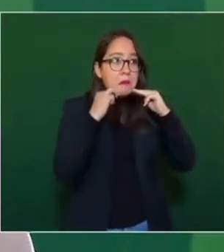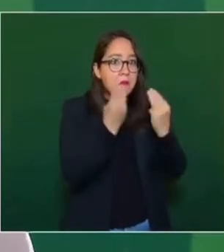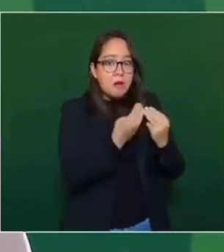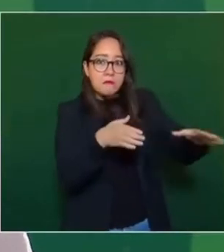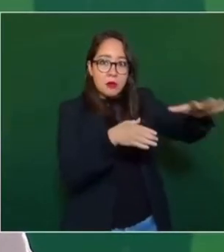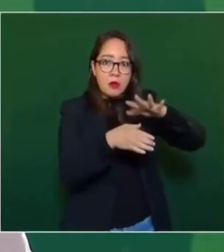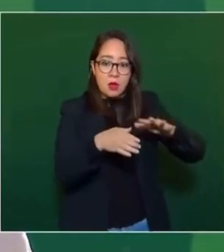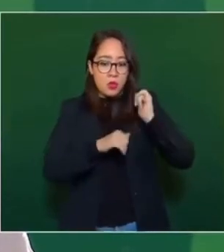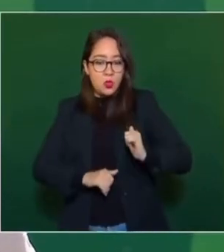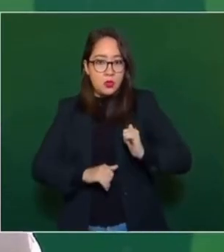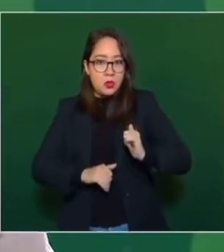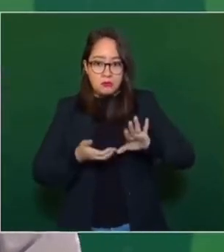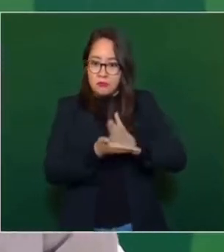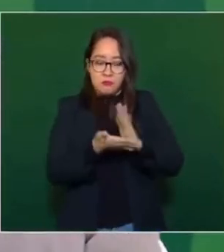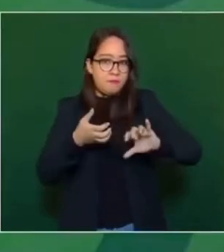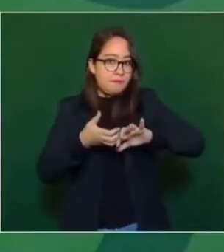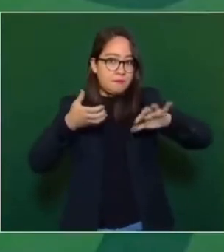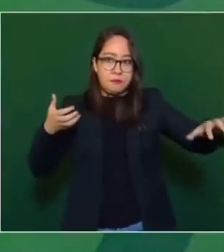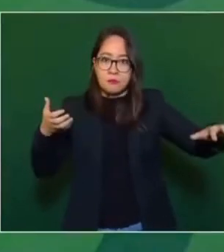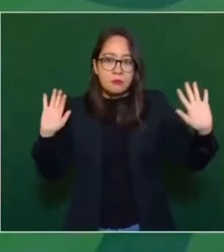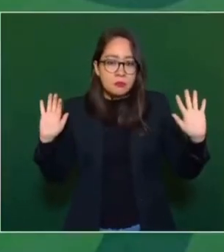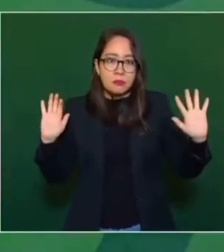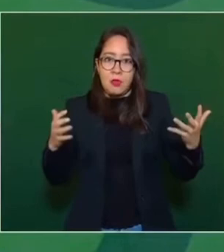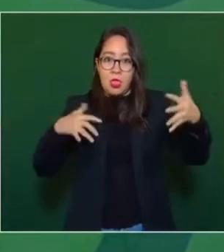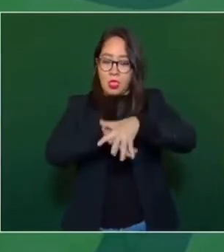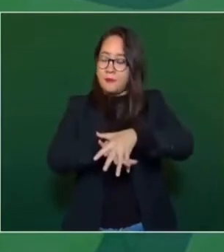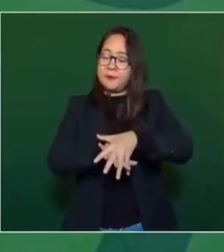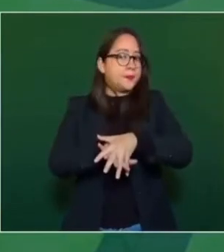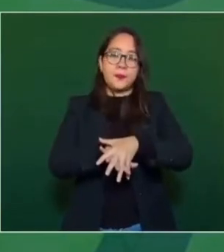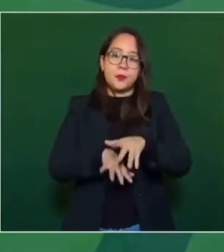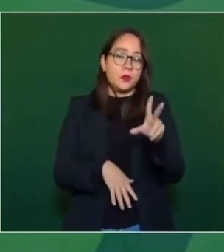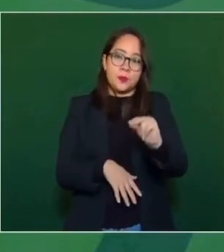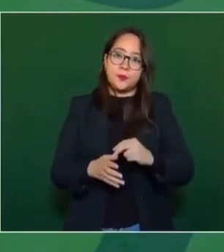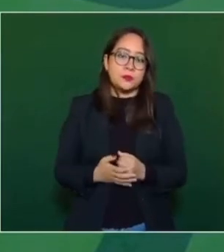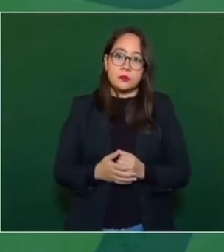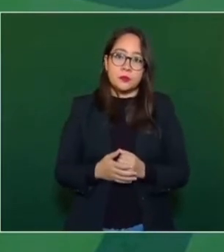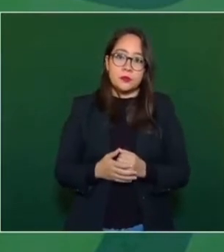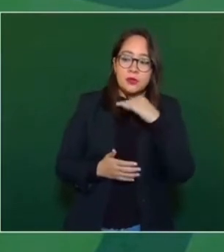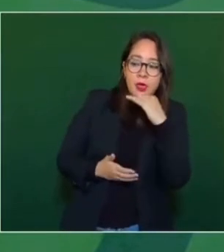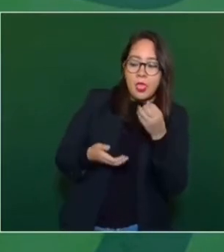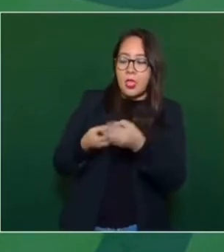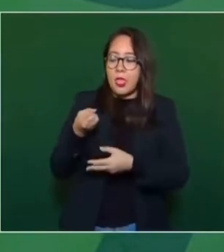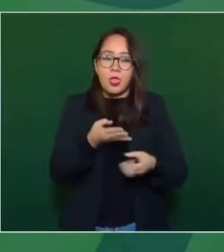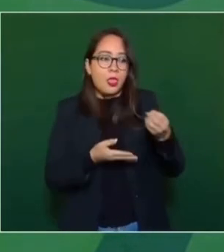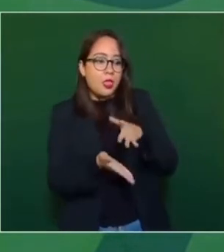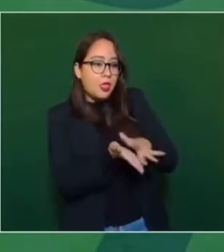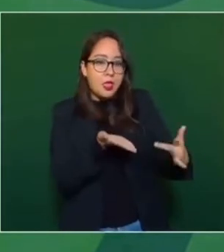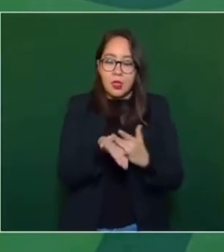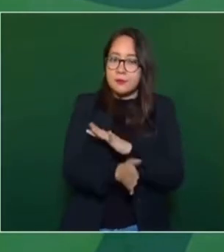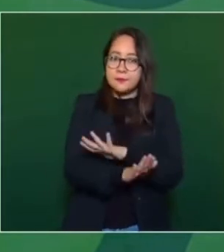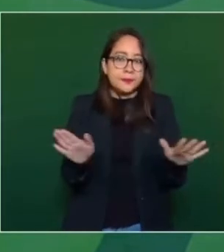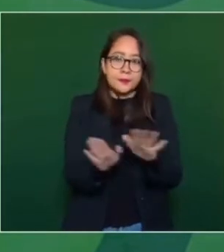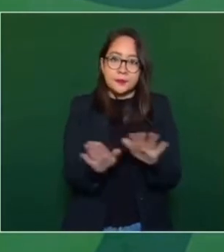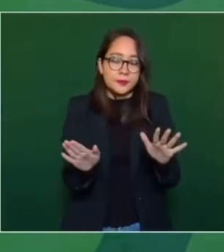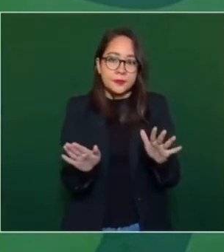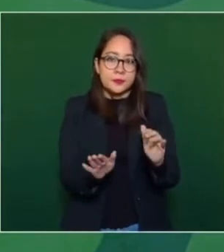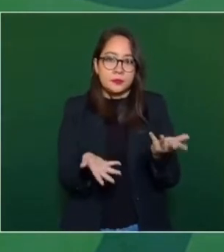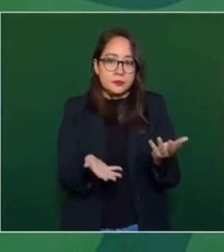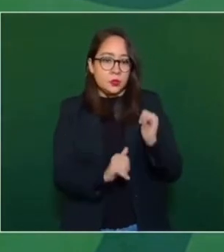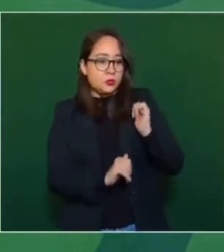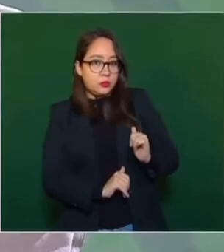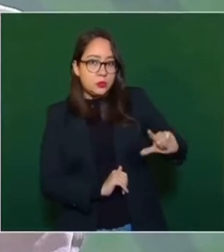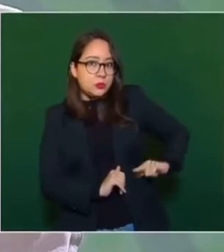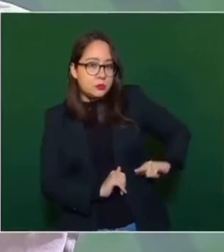y autoridad. Que no se mezcle, que no se nutra, que no se alimente mutuamente la delincuencia y la autoridad.